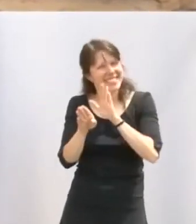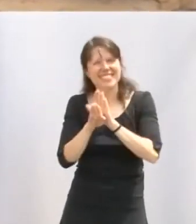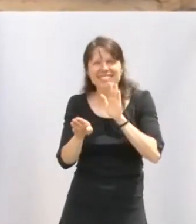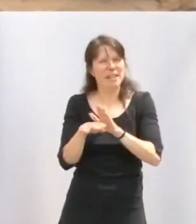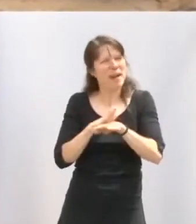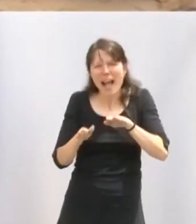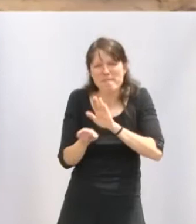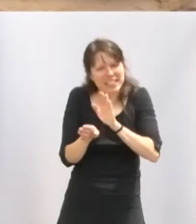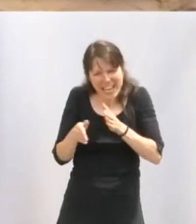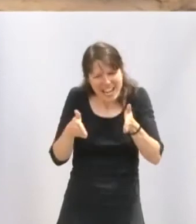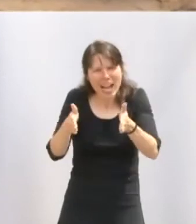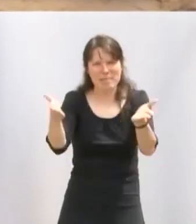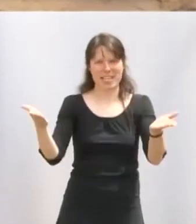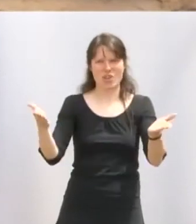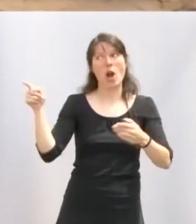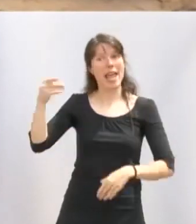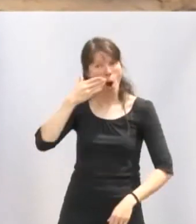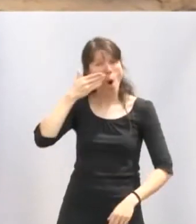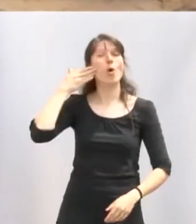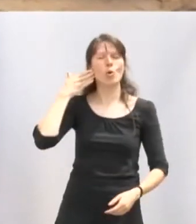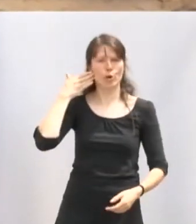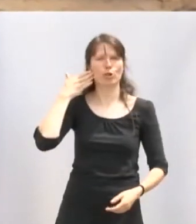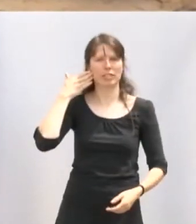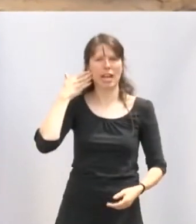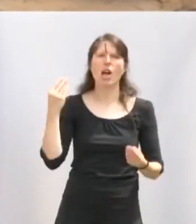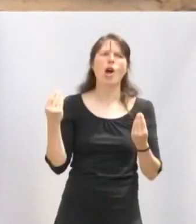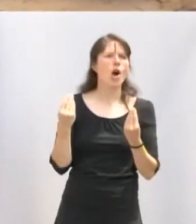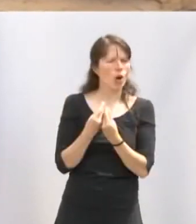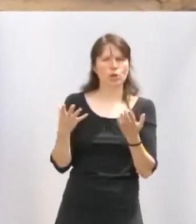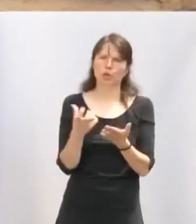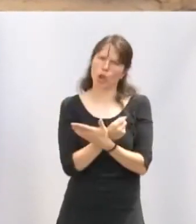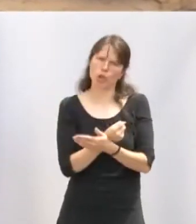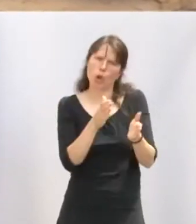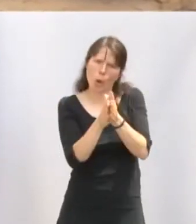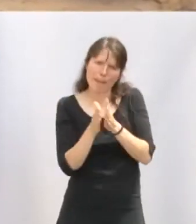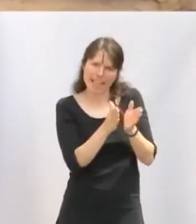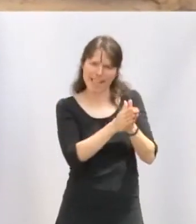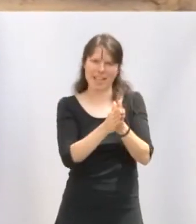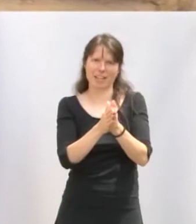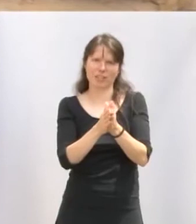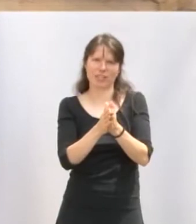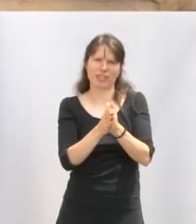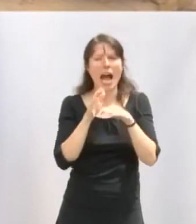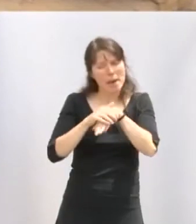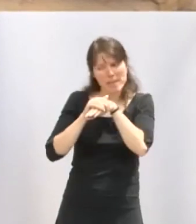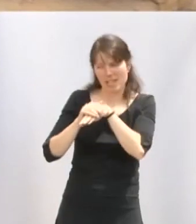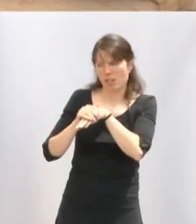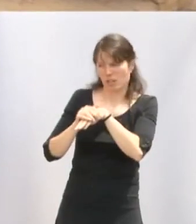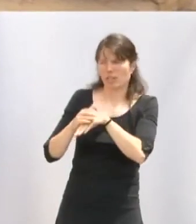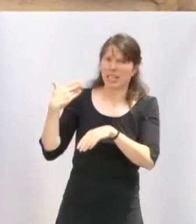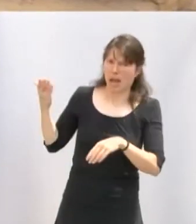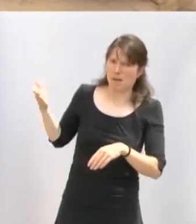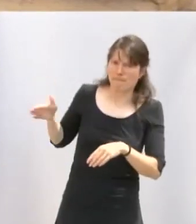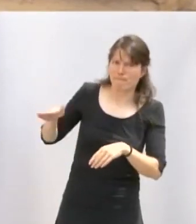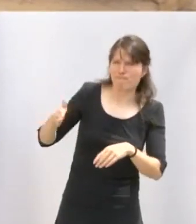este camino. Orgullosa junto a todos los compañeros y amigos que nos han dejado y que también hoy